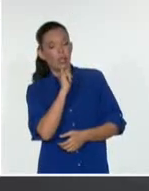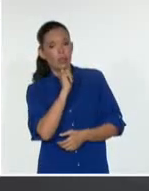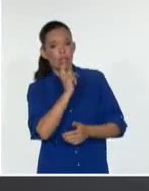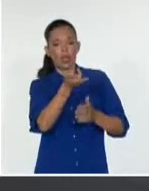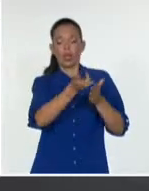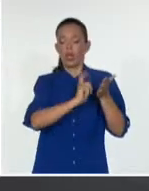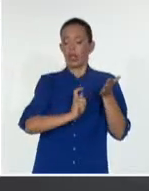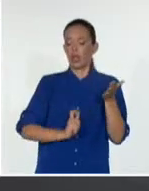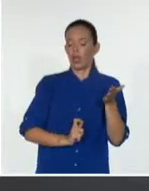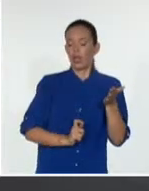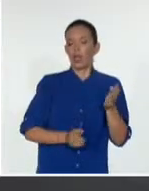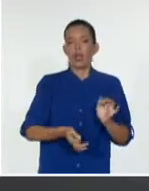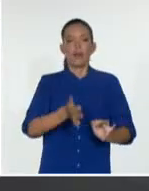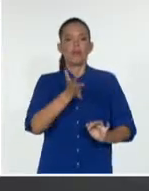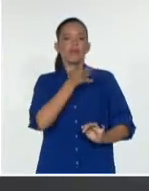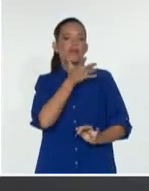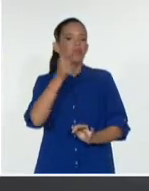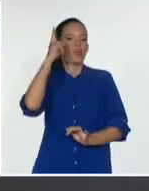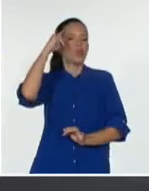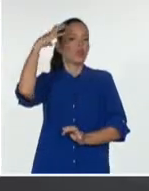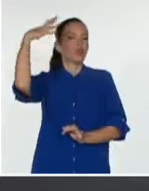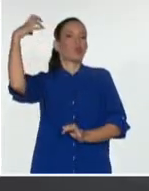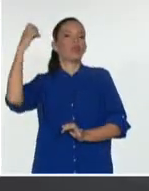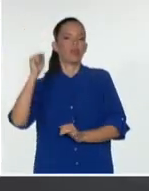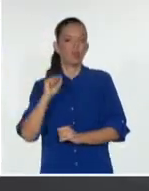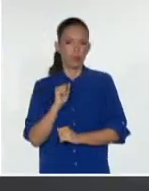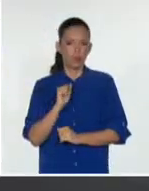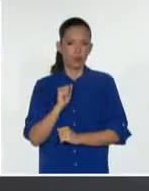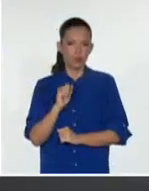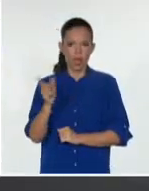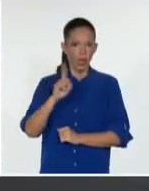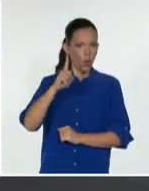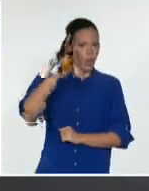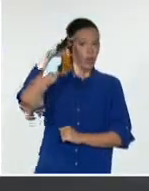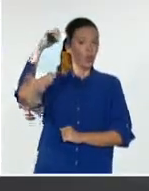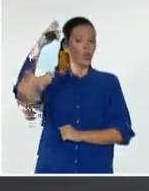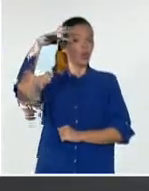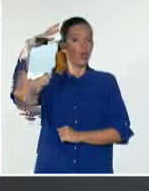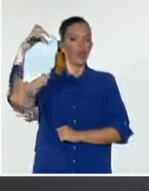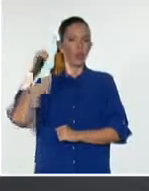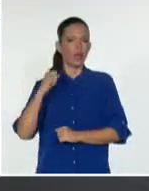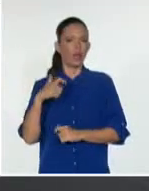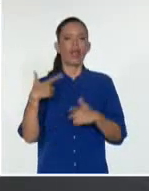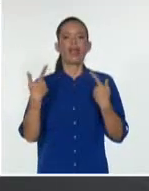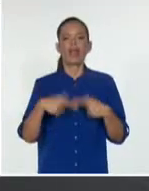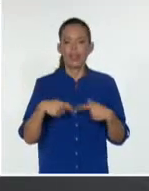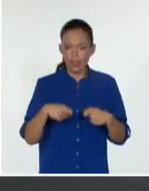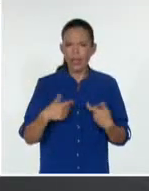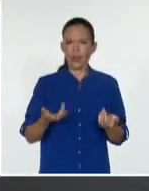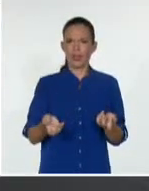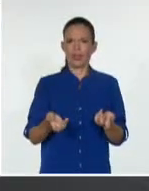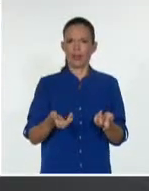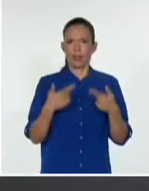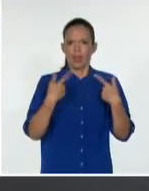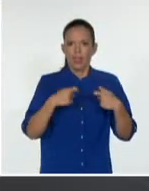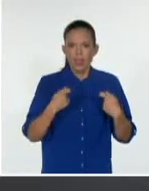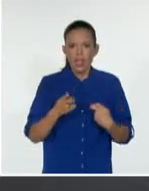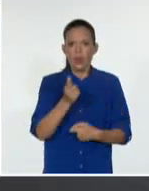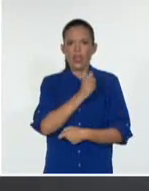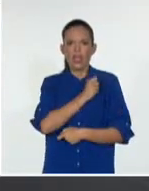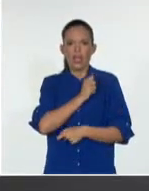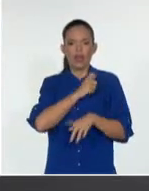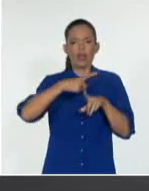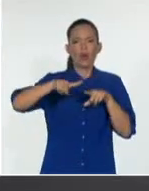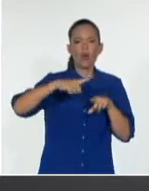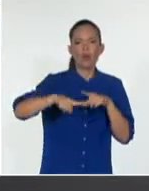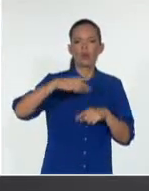convierte en utópico. No es utopía, aunque debería ser máxima de todos, soñar lo imposible para hacer todo lo posible.